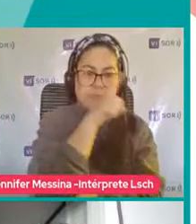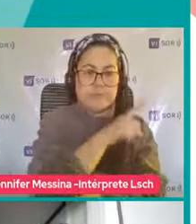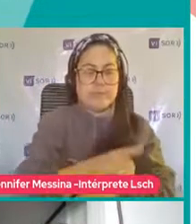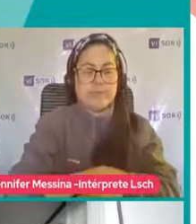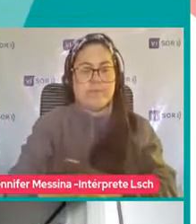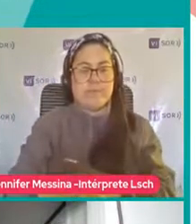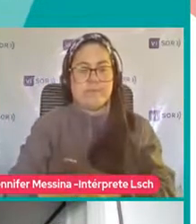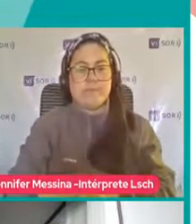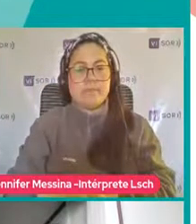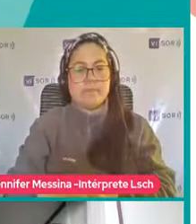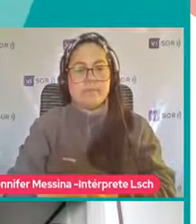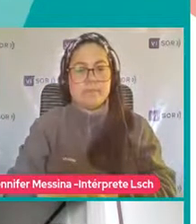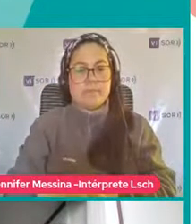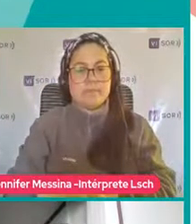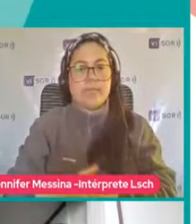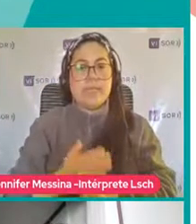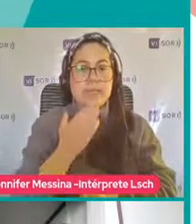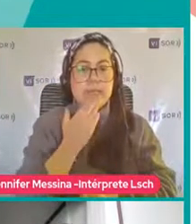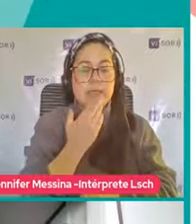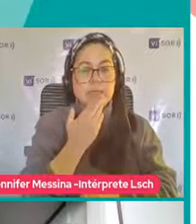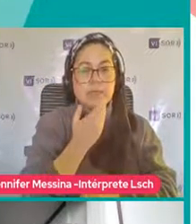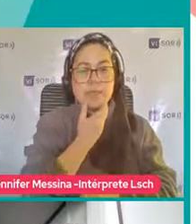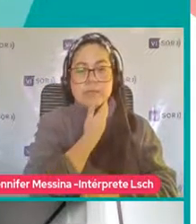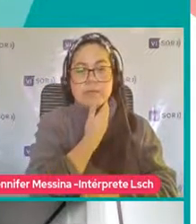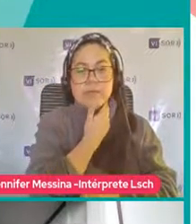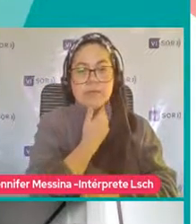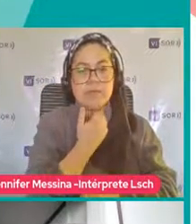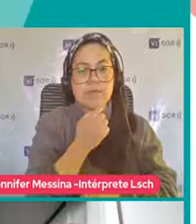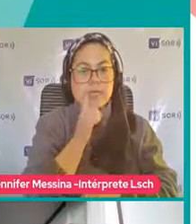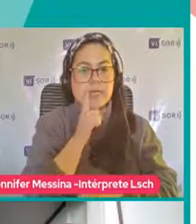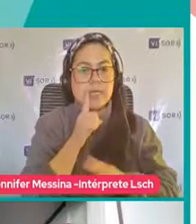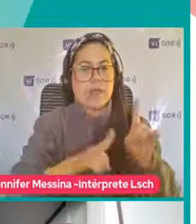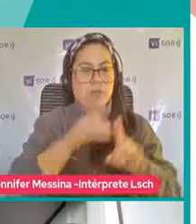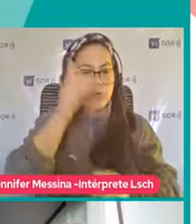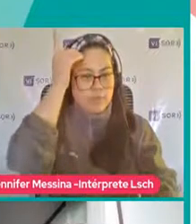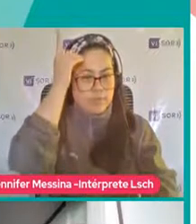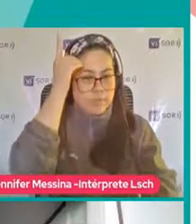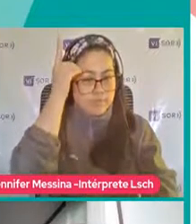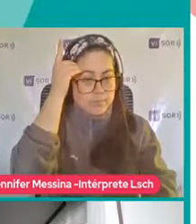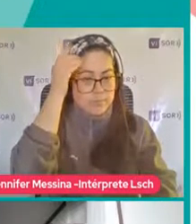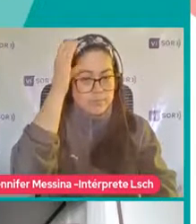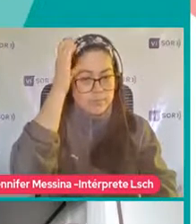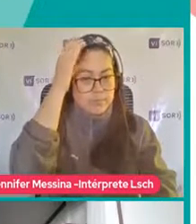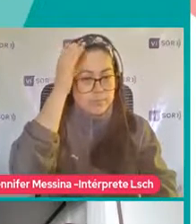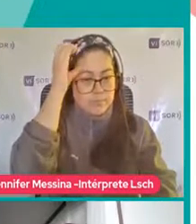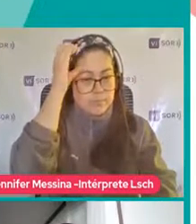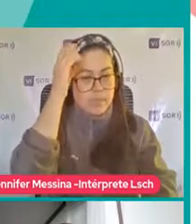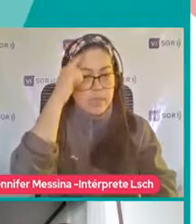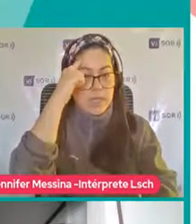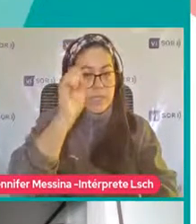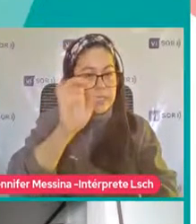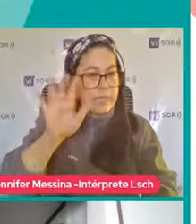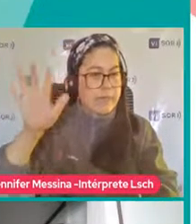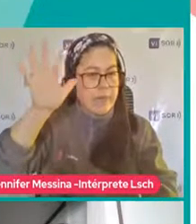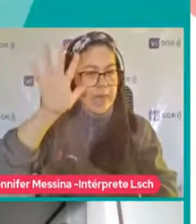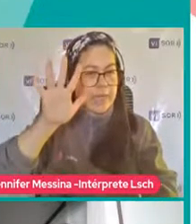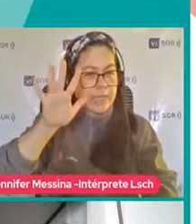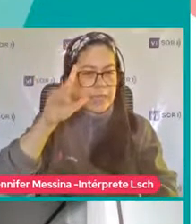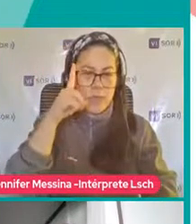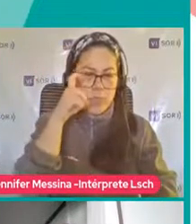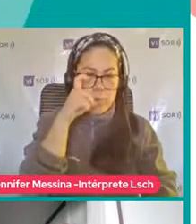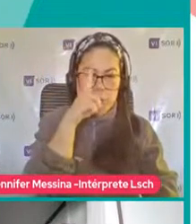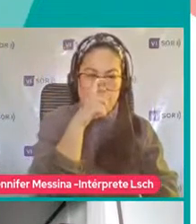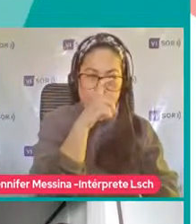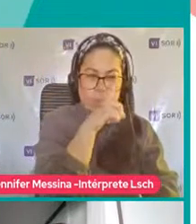Dentro del Espectro También comparten Un conjunto De déficit Cognitivo Para poder Imaginar Les cuesta Les